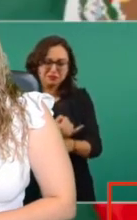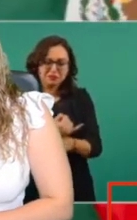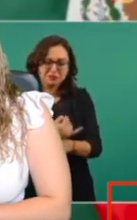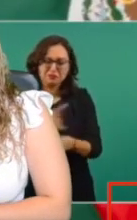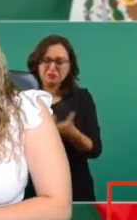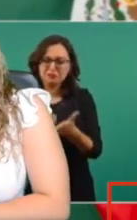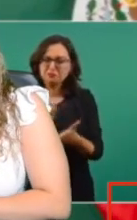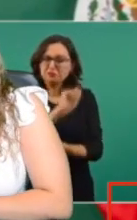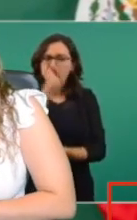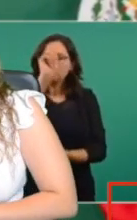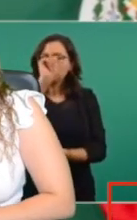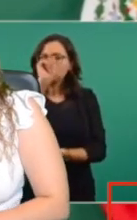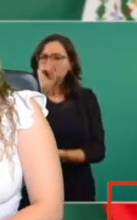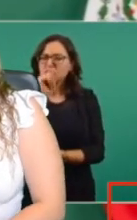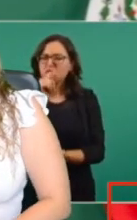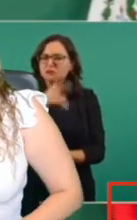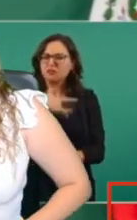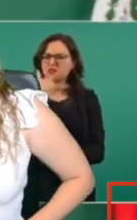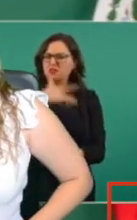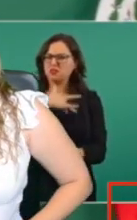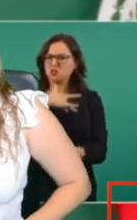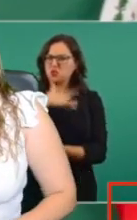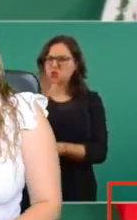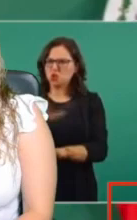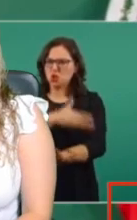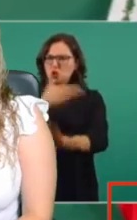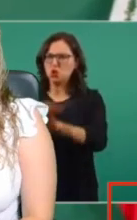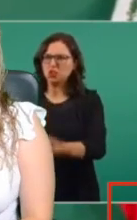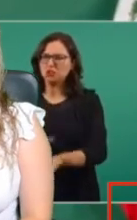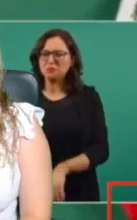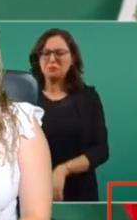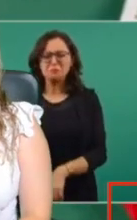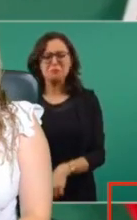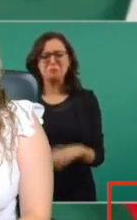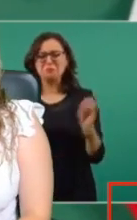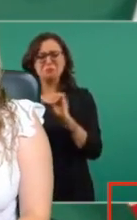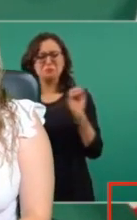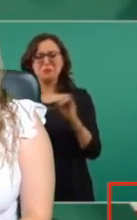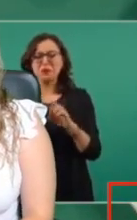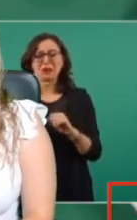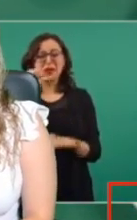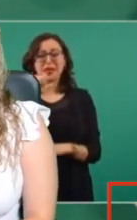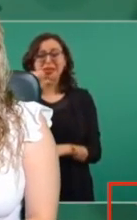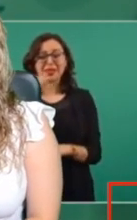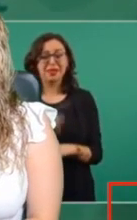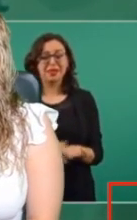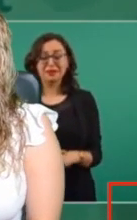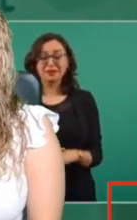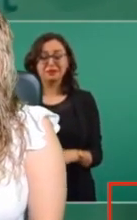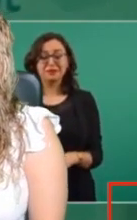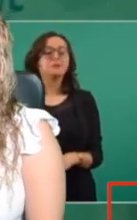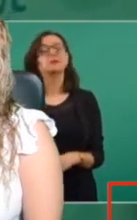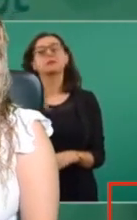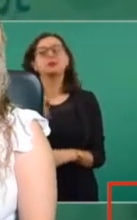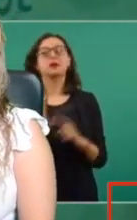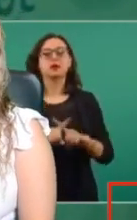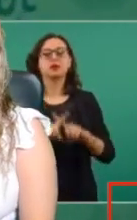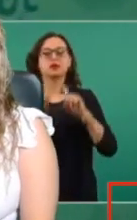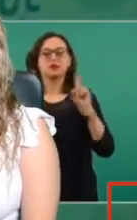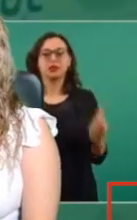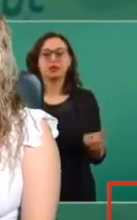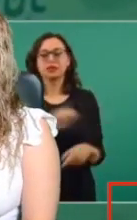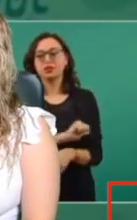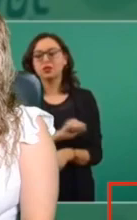política electoralmente. Sin embargo, en las colonias de clase